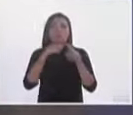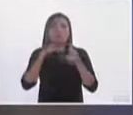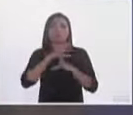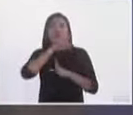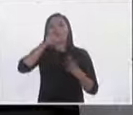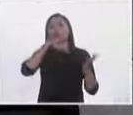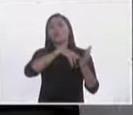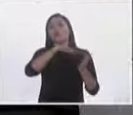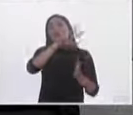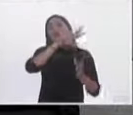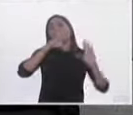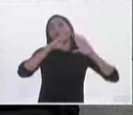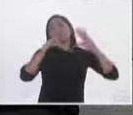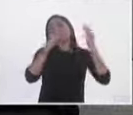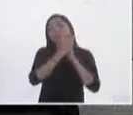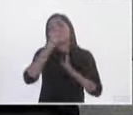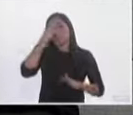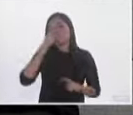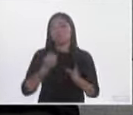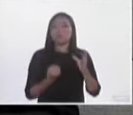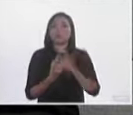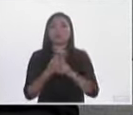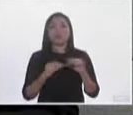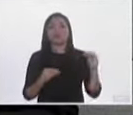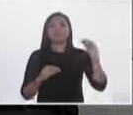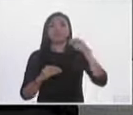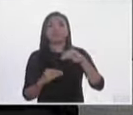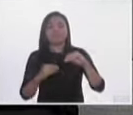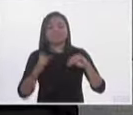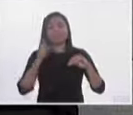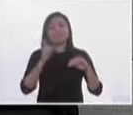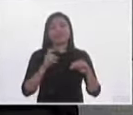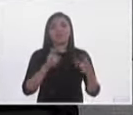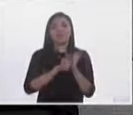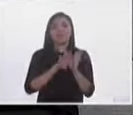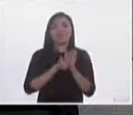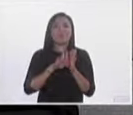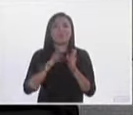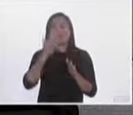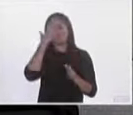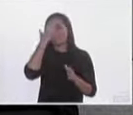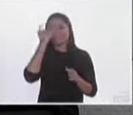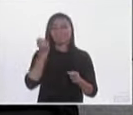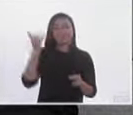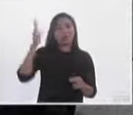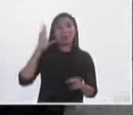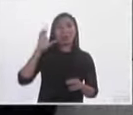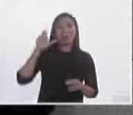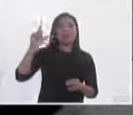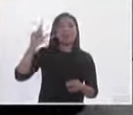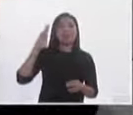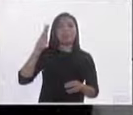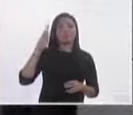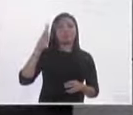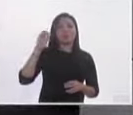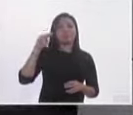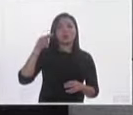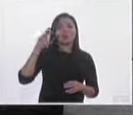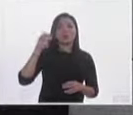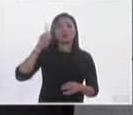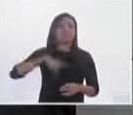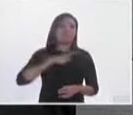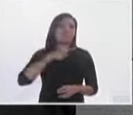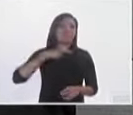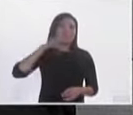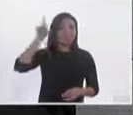Congreso para ejercer un mandato como el que fue electo el conocido como el Bronco. Y también habrá que hacer un análisis muy claro